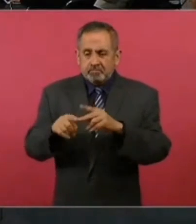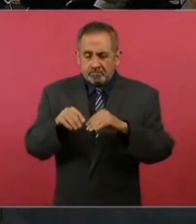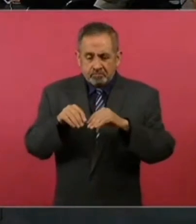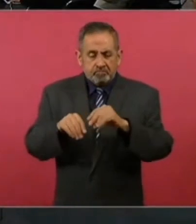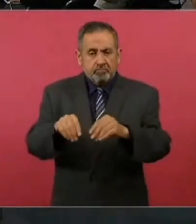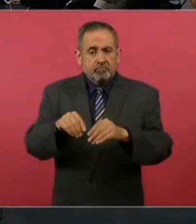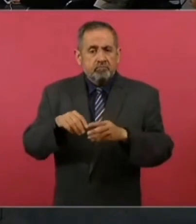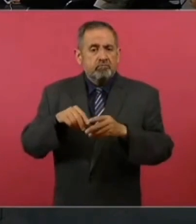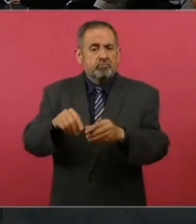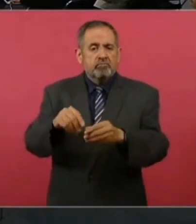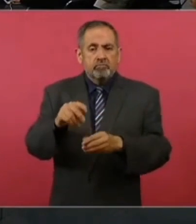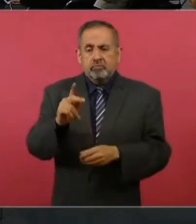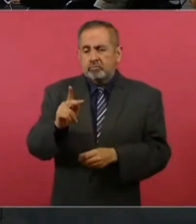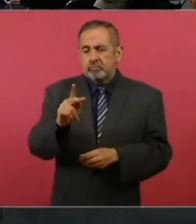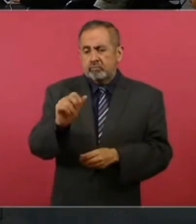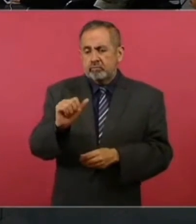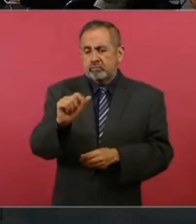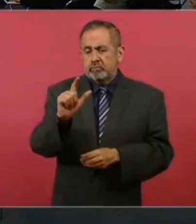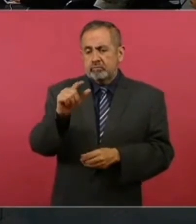mucha palma de aceite,